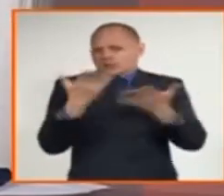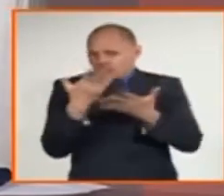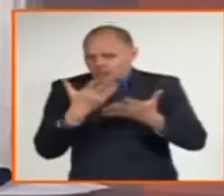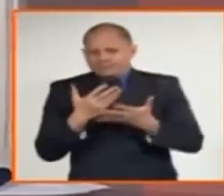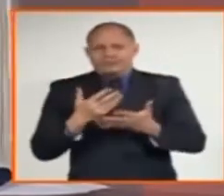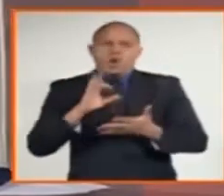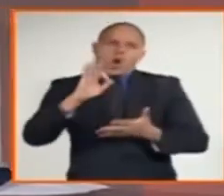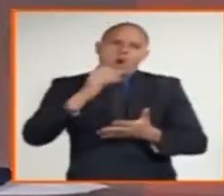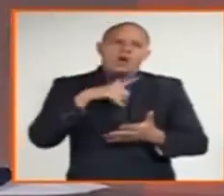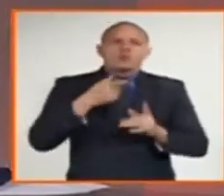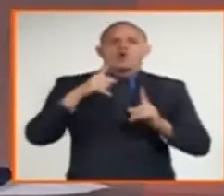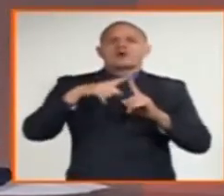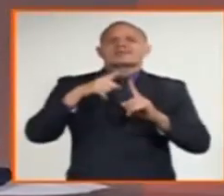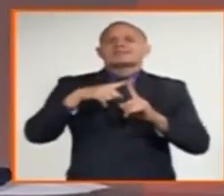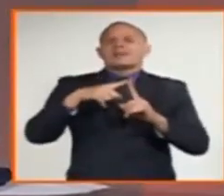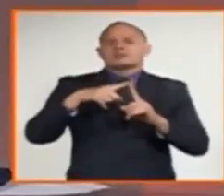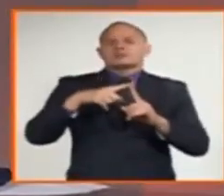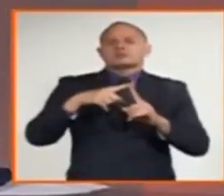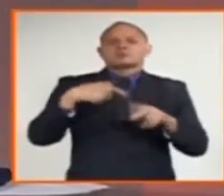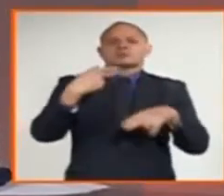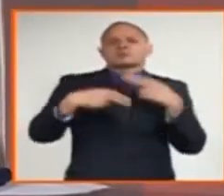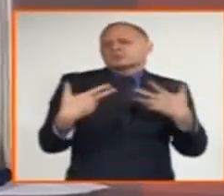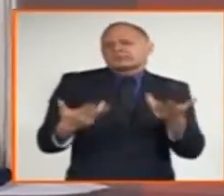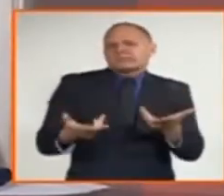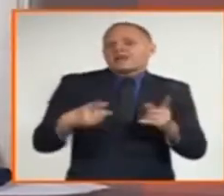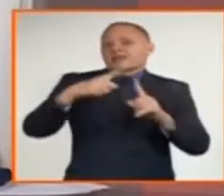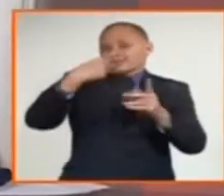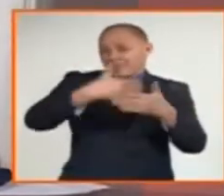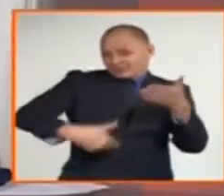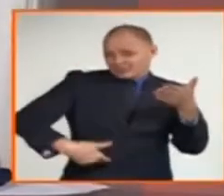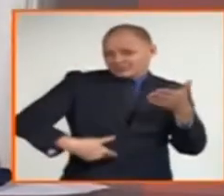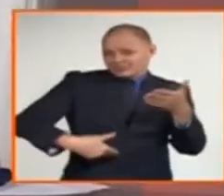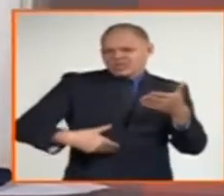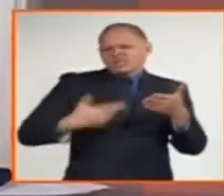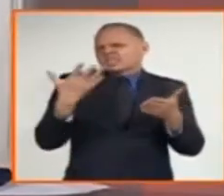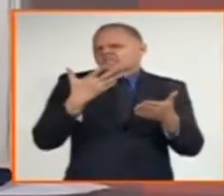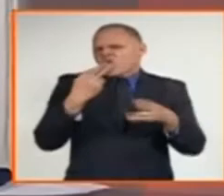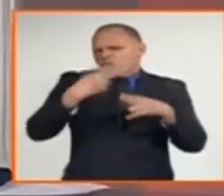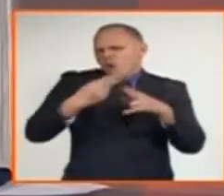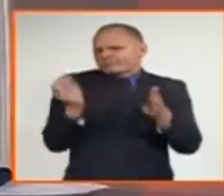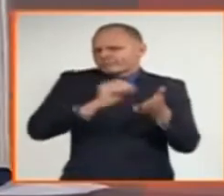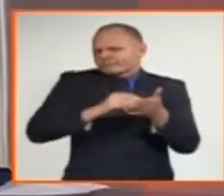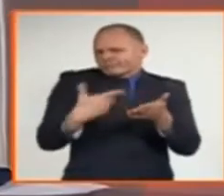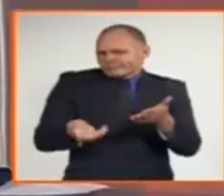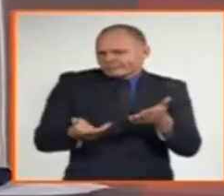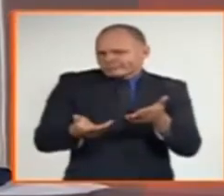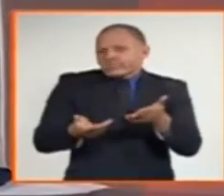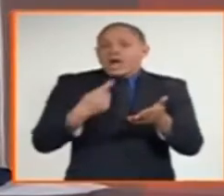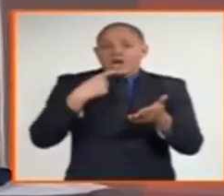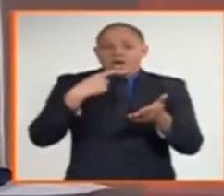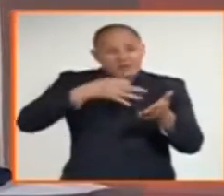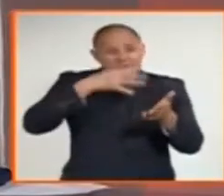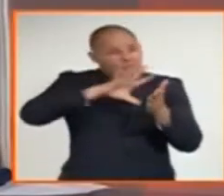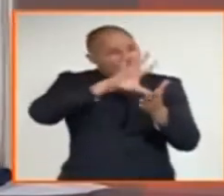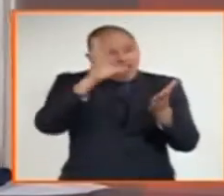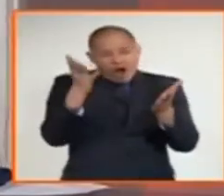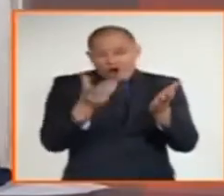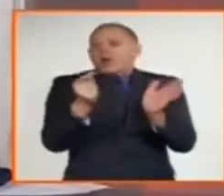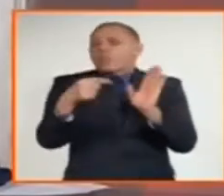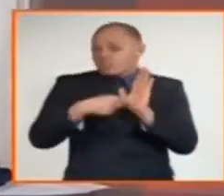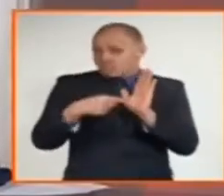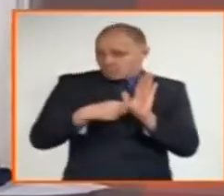testar, en las cuales se les da a los adultos mayores otras alternativas de ejercicios y otros mecanismos